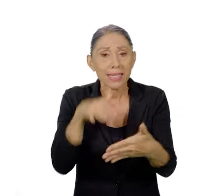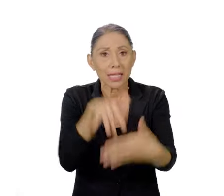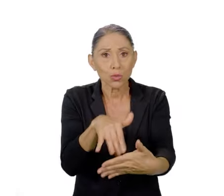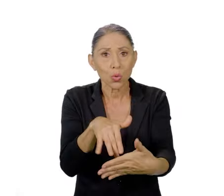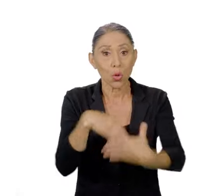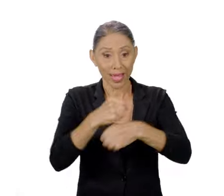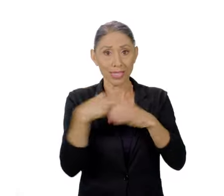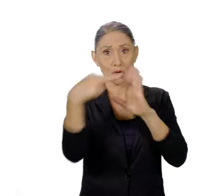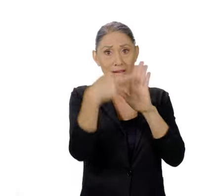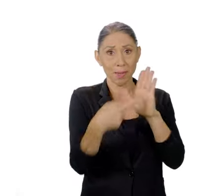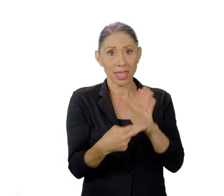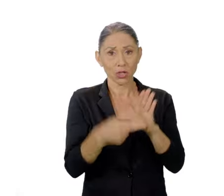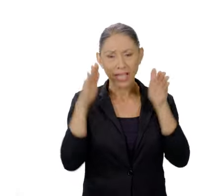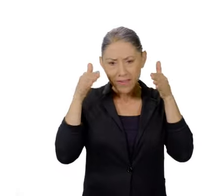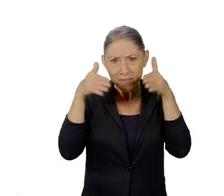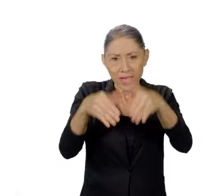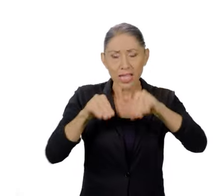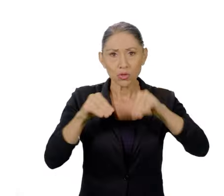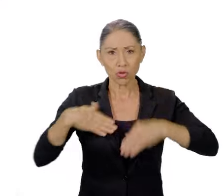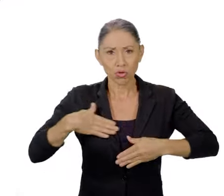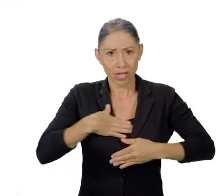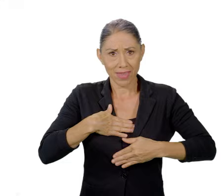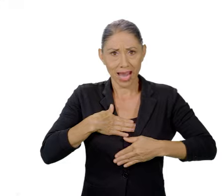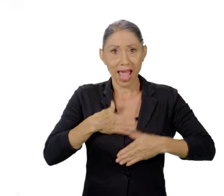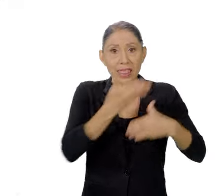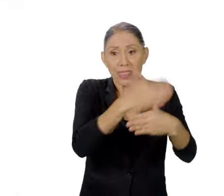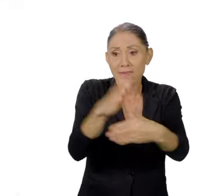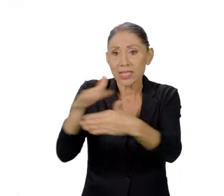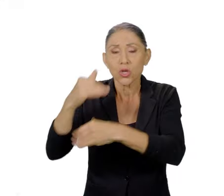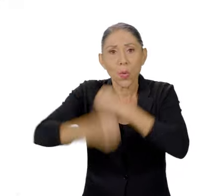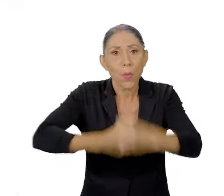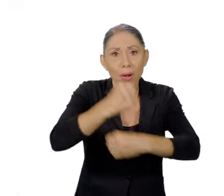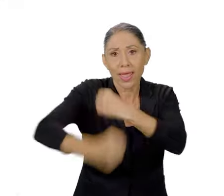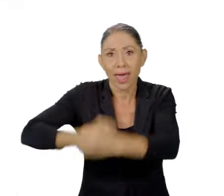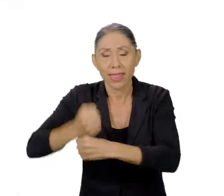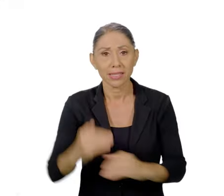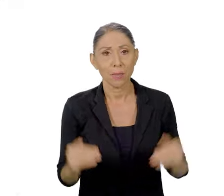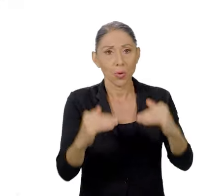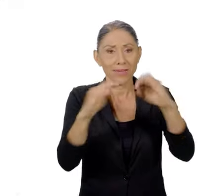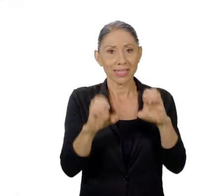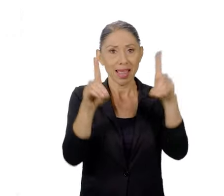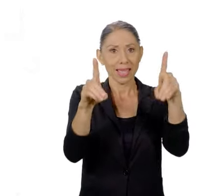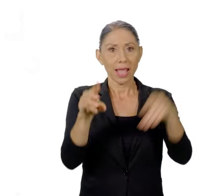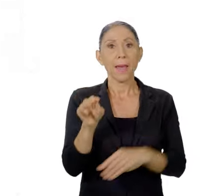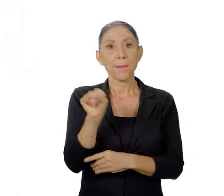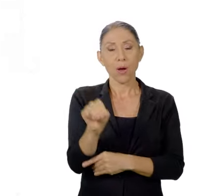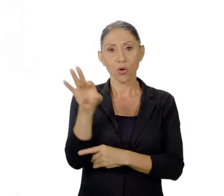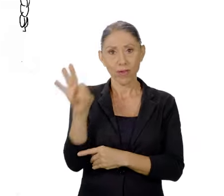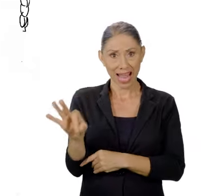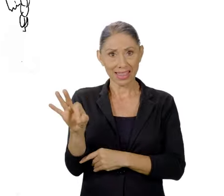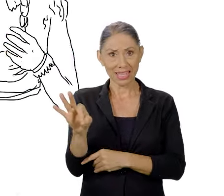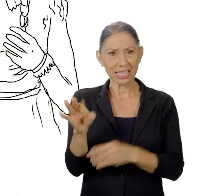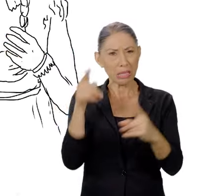reglamentos, enfatizó la instrucción cívica, la división por edades y por niveles académicos. Mauro